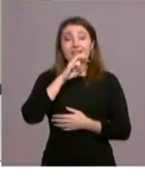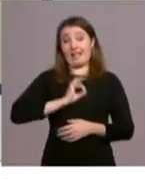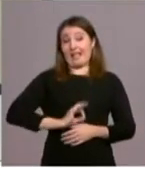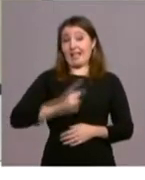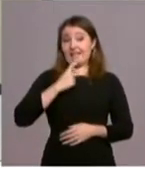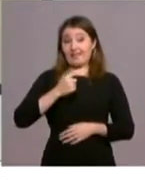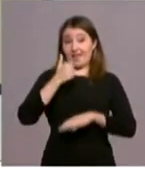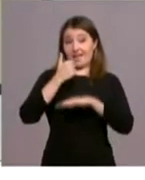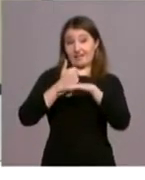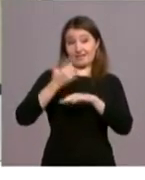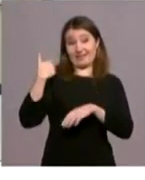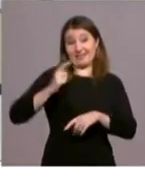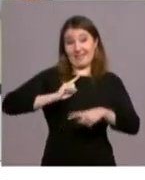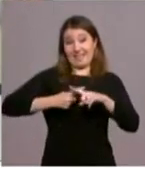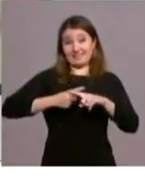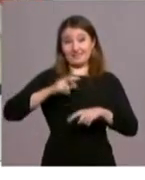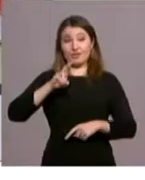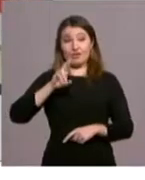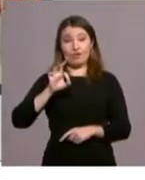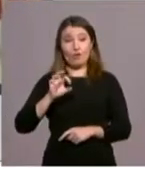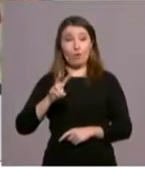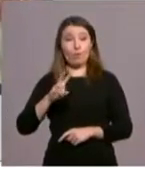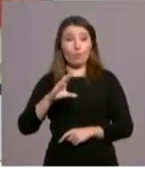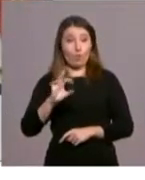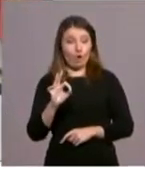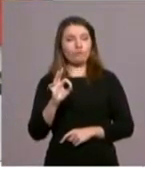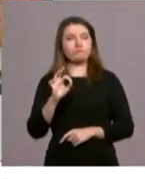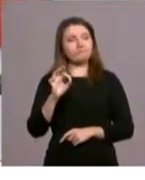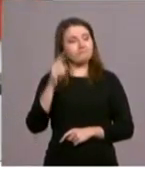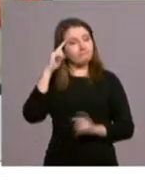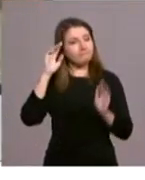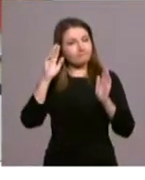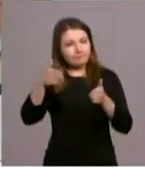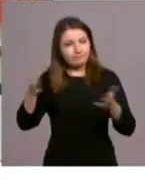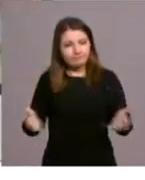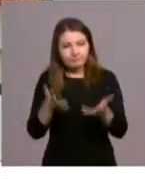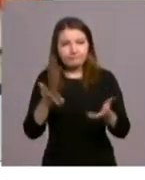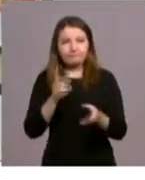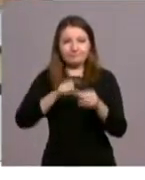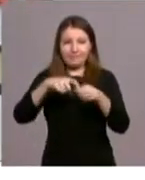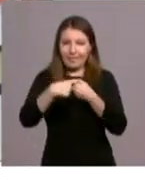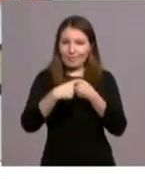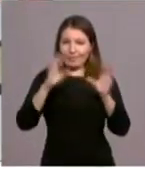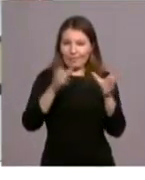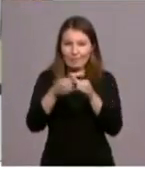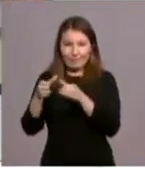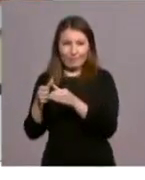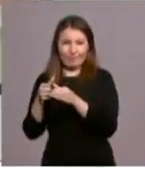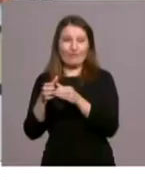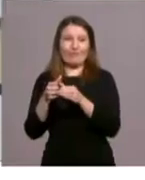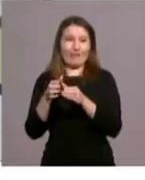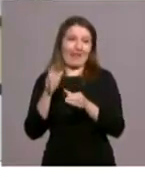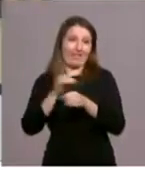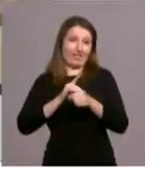preocupó muchísimo en fomentar esta vida de las hermandades, esta participación de las hermandades en la vida de la